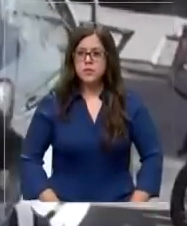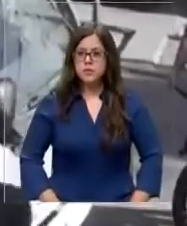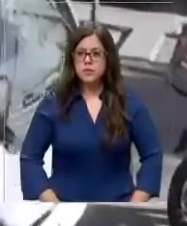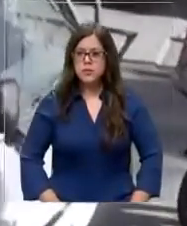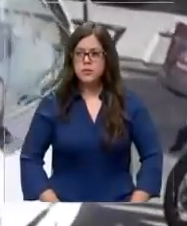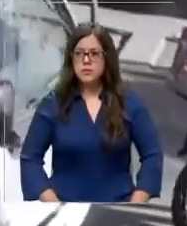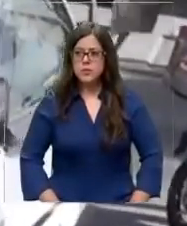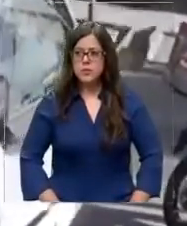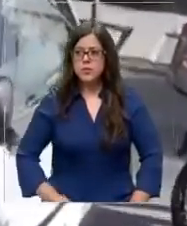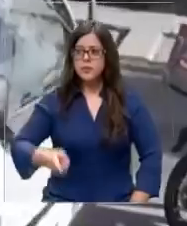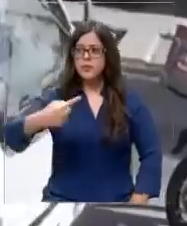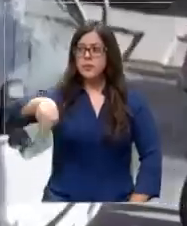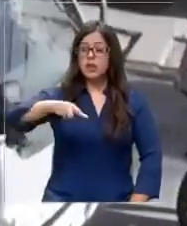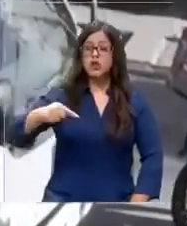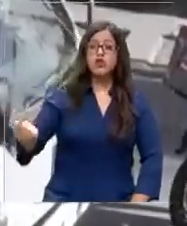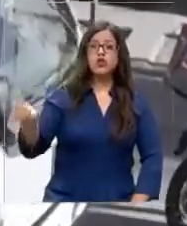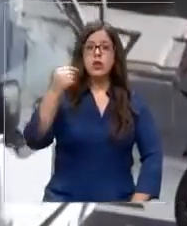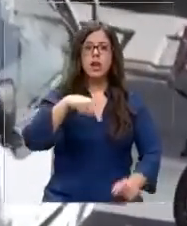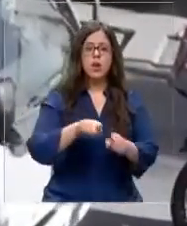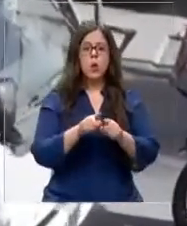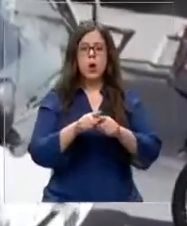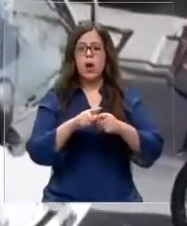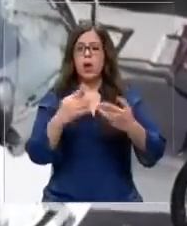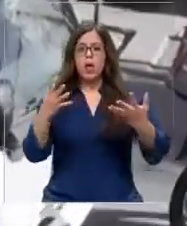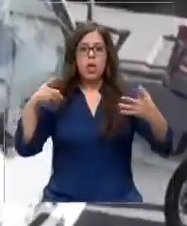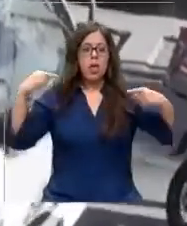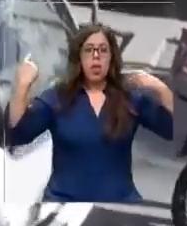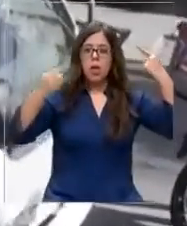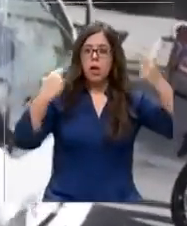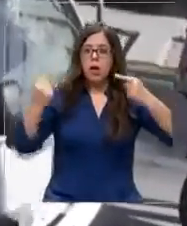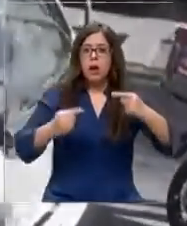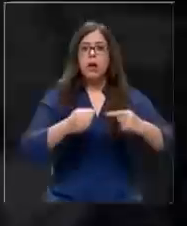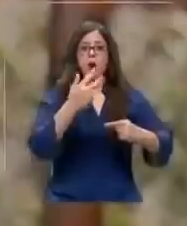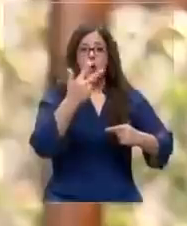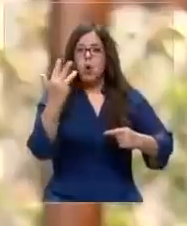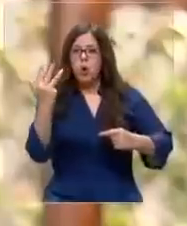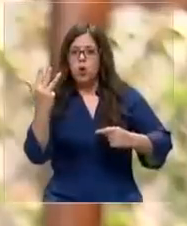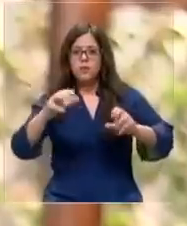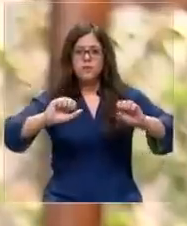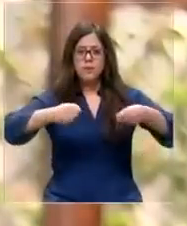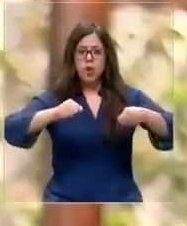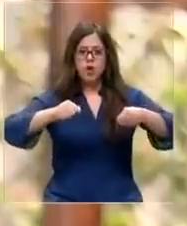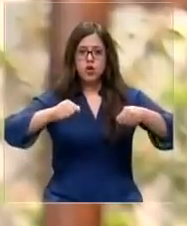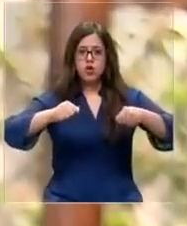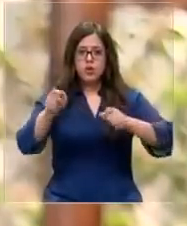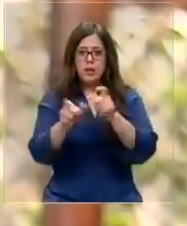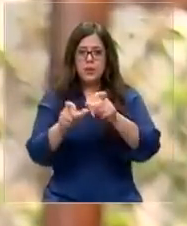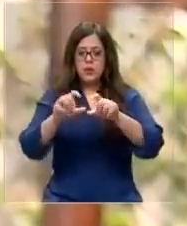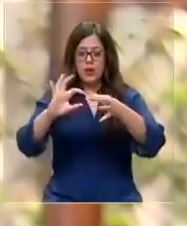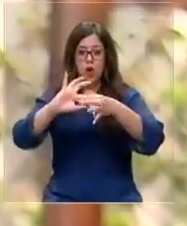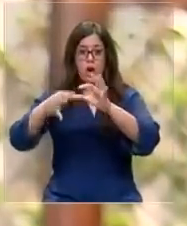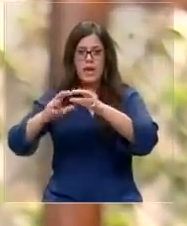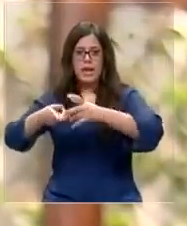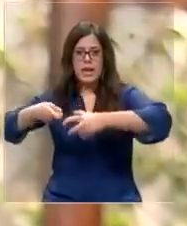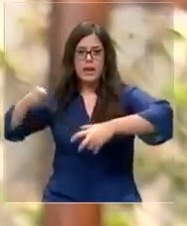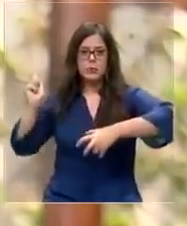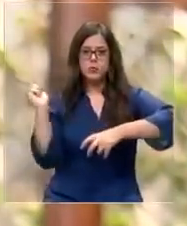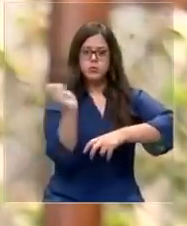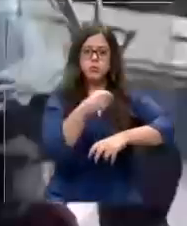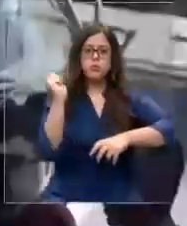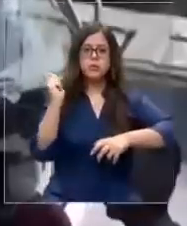Ellos llegaron como enajenados, creo. Eran muchos, eran como ocho o nueve motos. Llegaron con cadenas, con